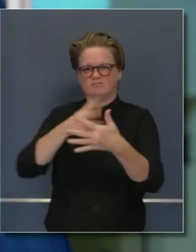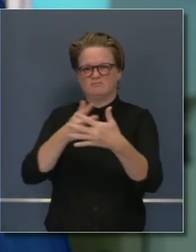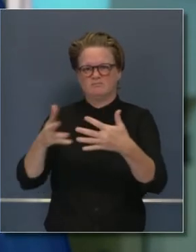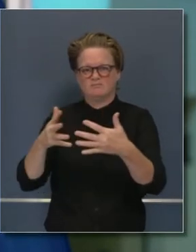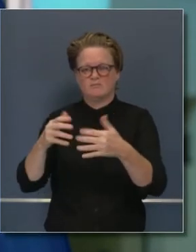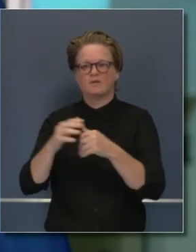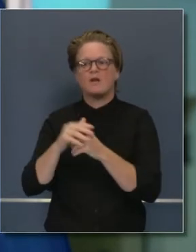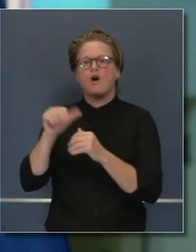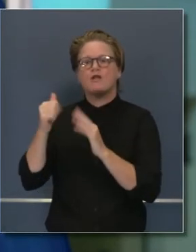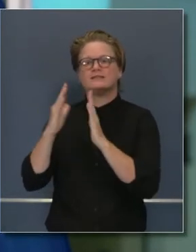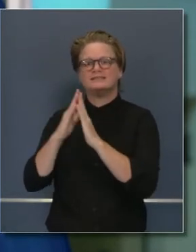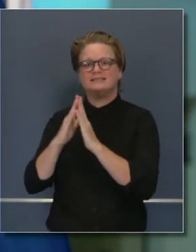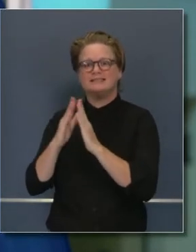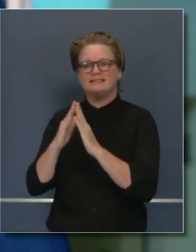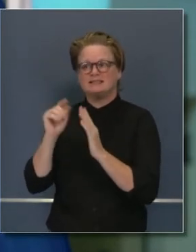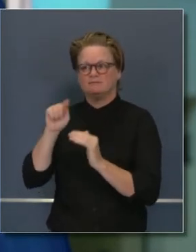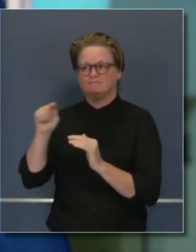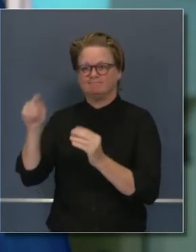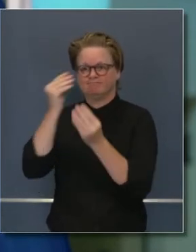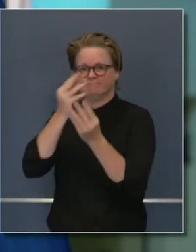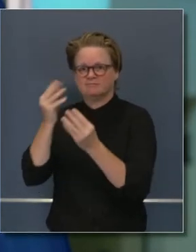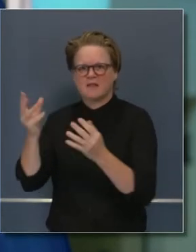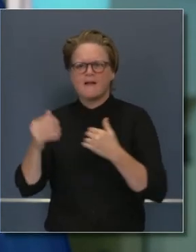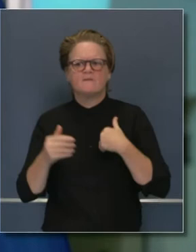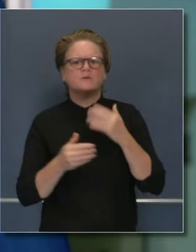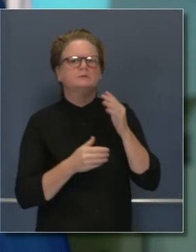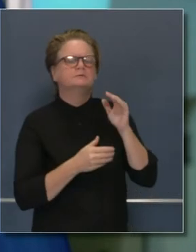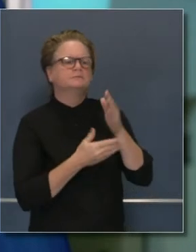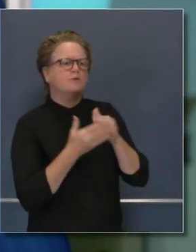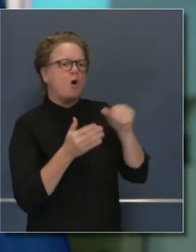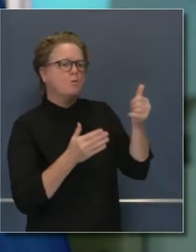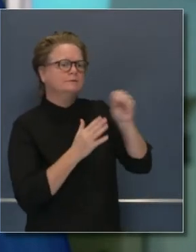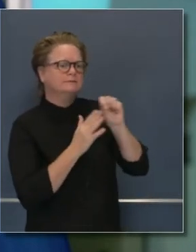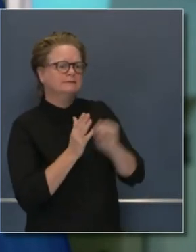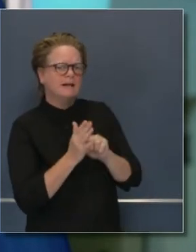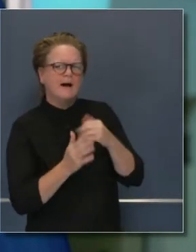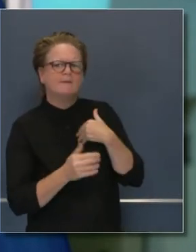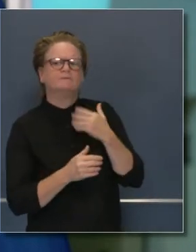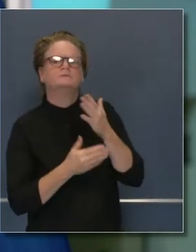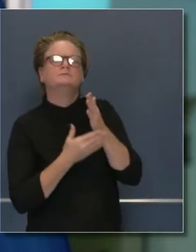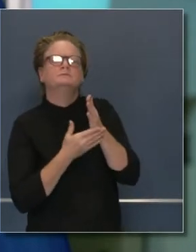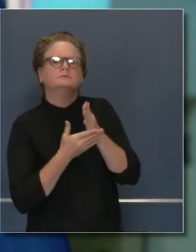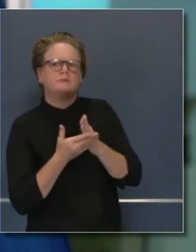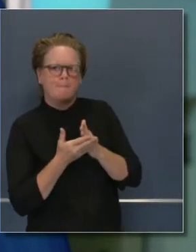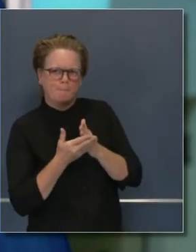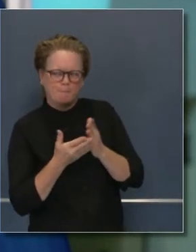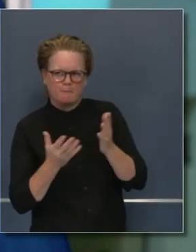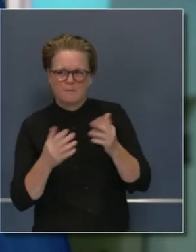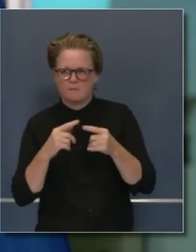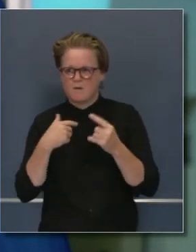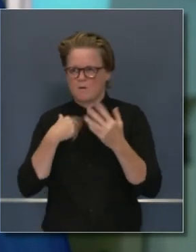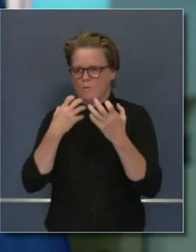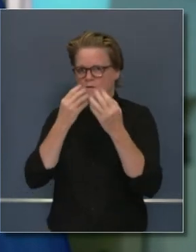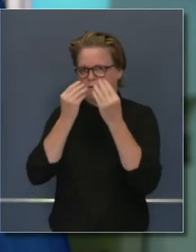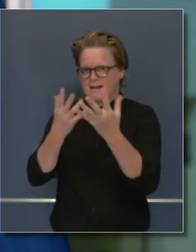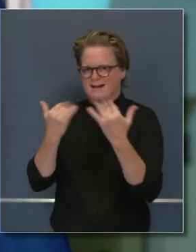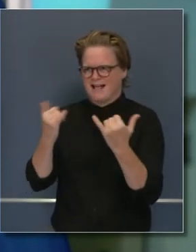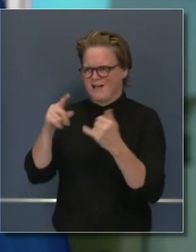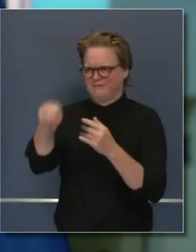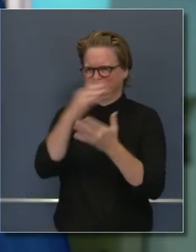están promoviendo ciertos toques de queda. Estamos evaluando todo esto, queremos socializar esto, tenemos muchas